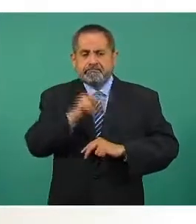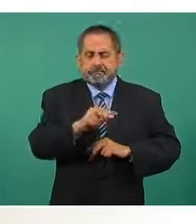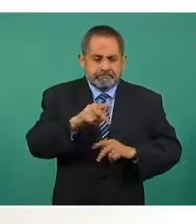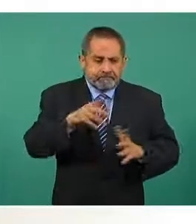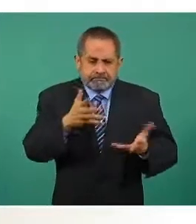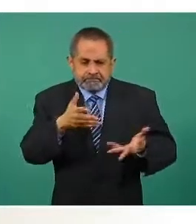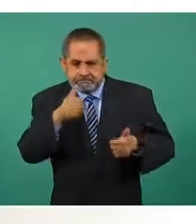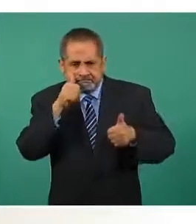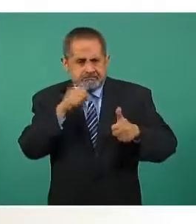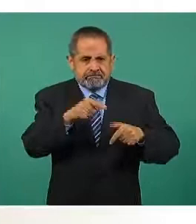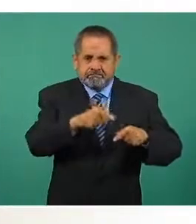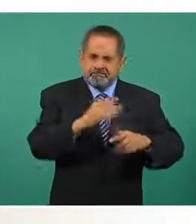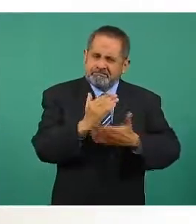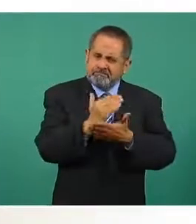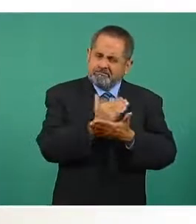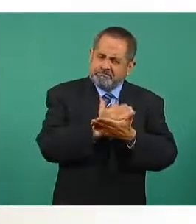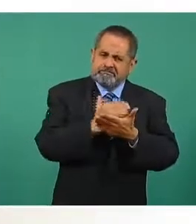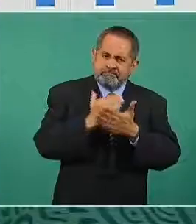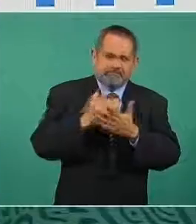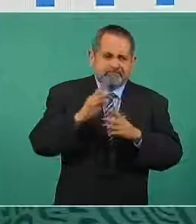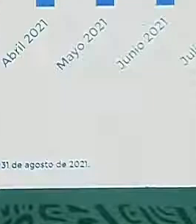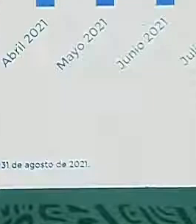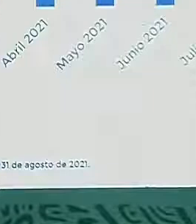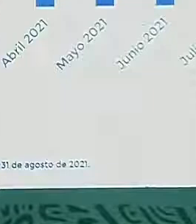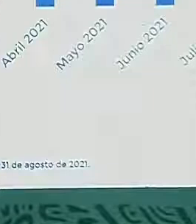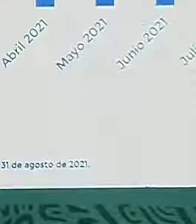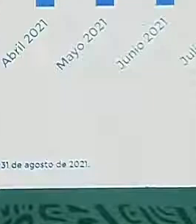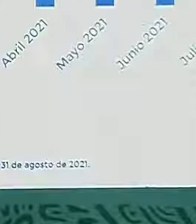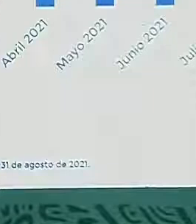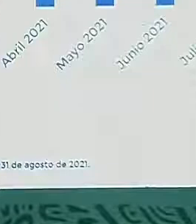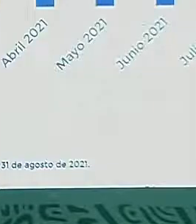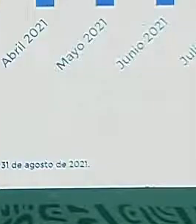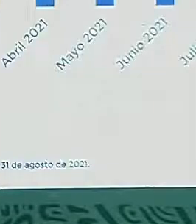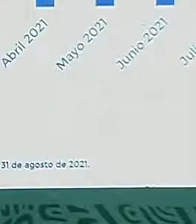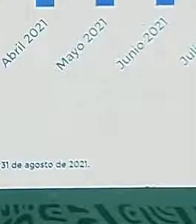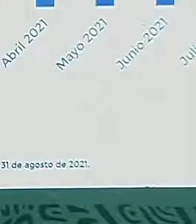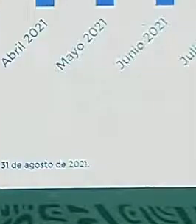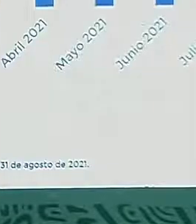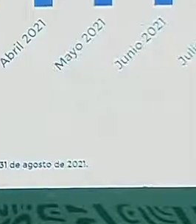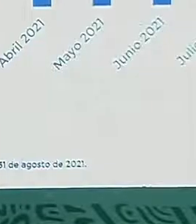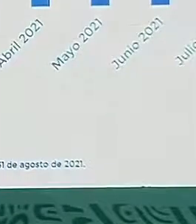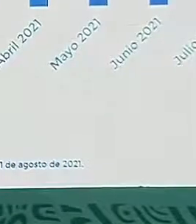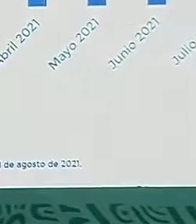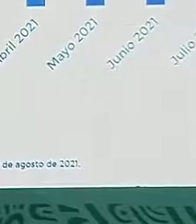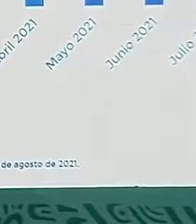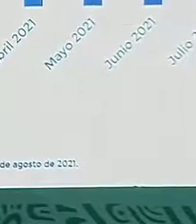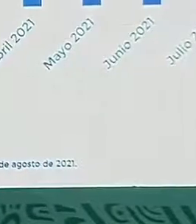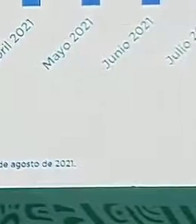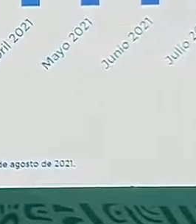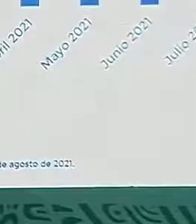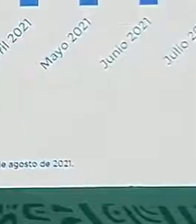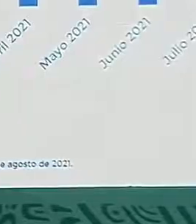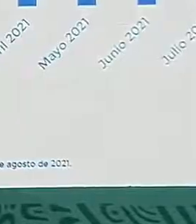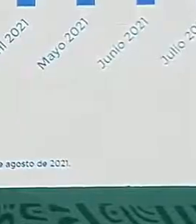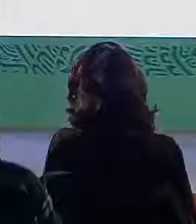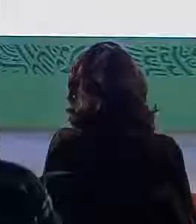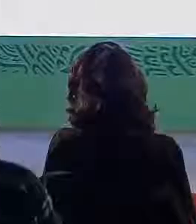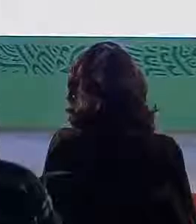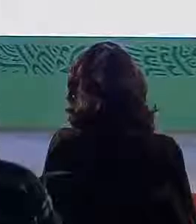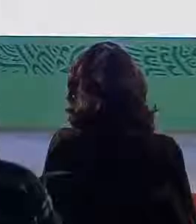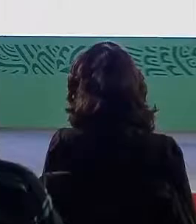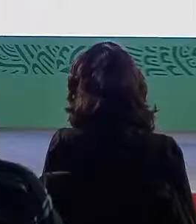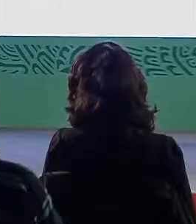interés con la operatividad y la inteligencia para bajar este delito con las